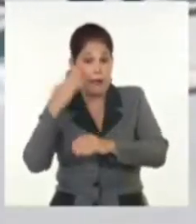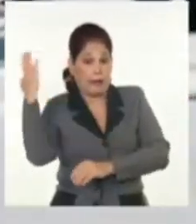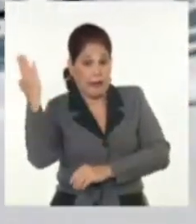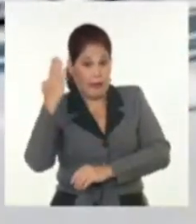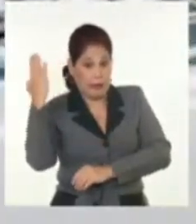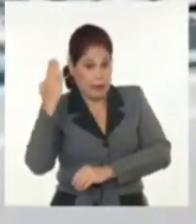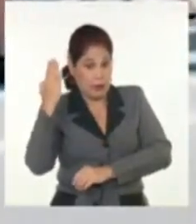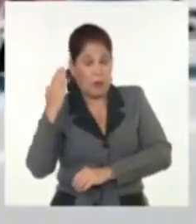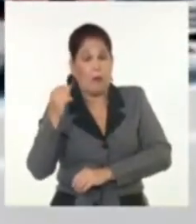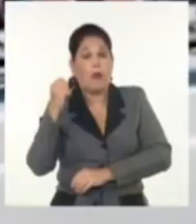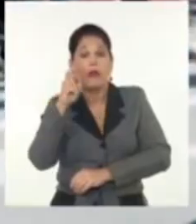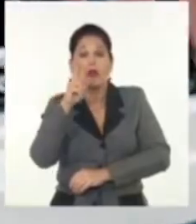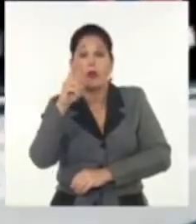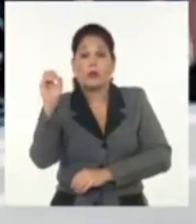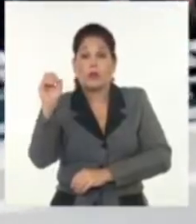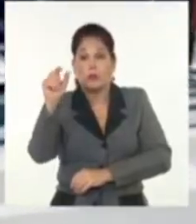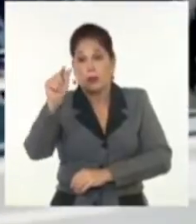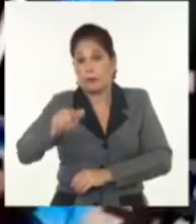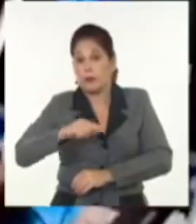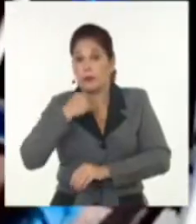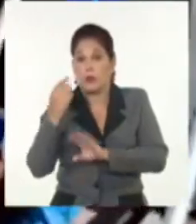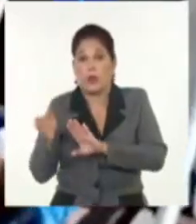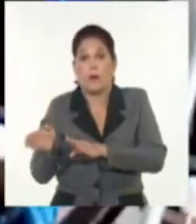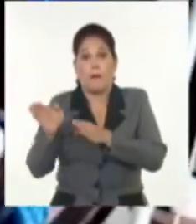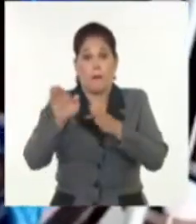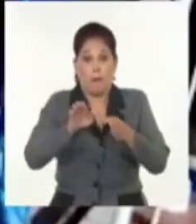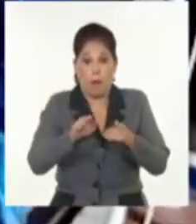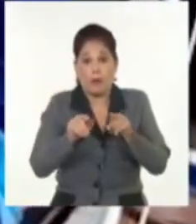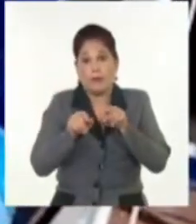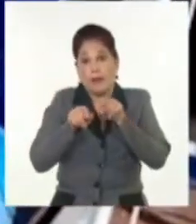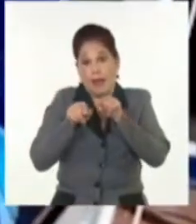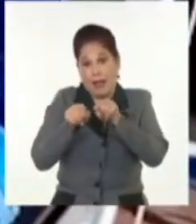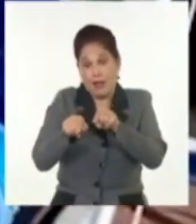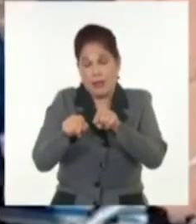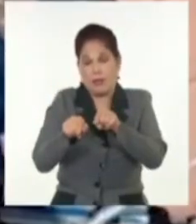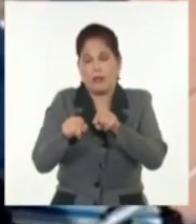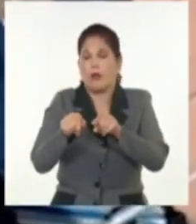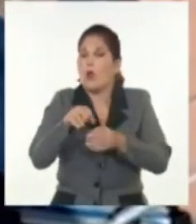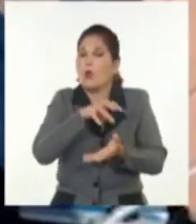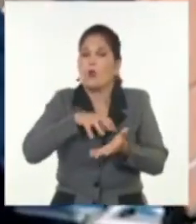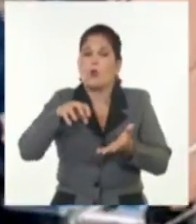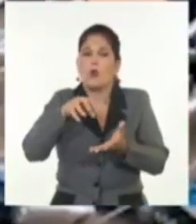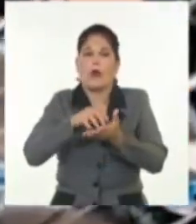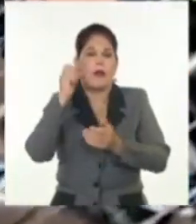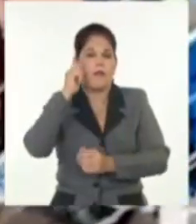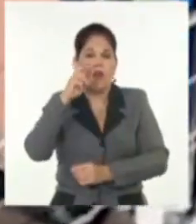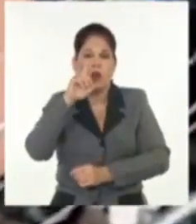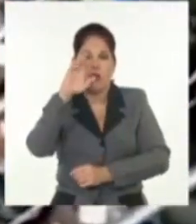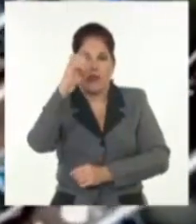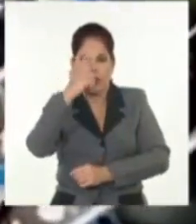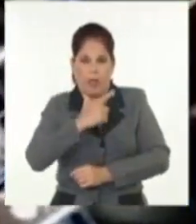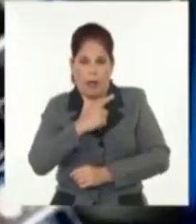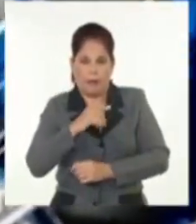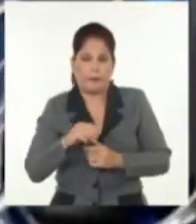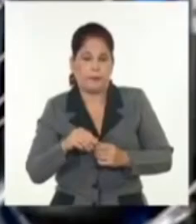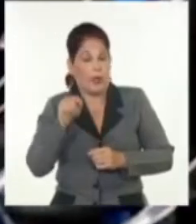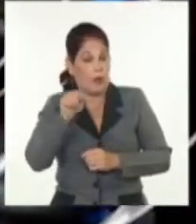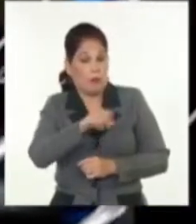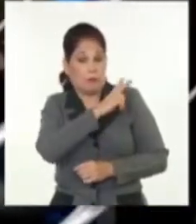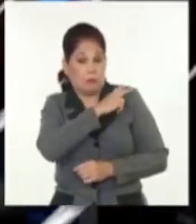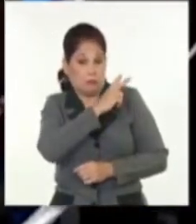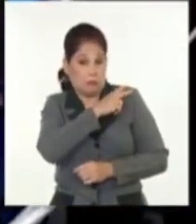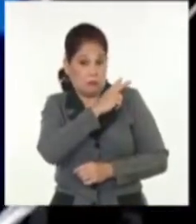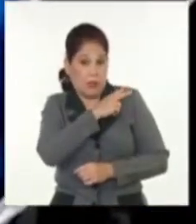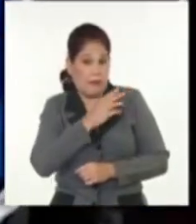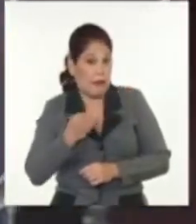dejó más de 200 víctimas mortales en el llamado Big Ben de la Florida hace menos de dos semanas. Ahora las autoridades están